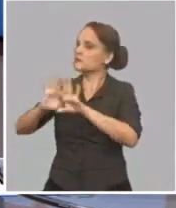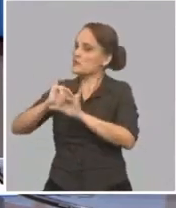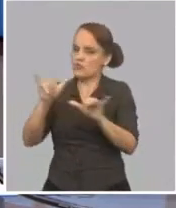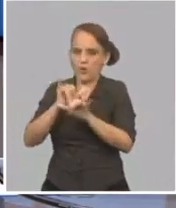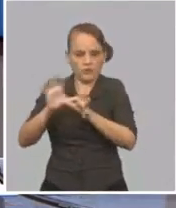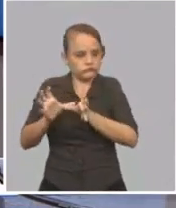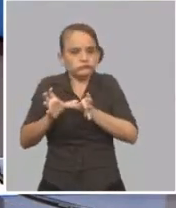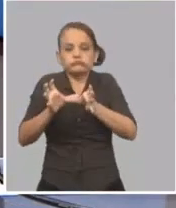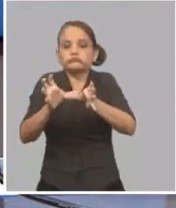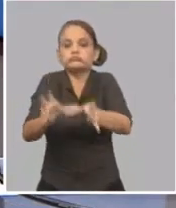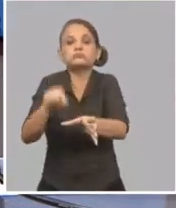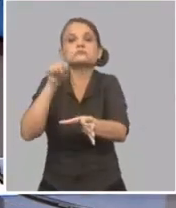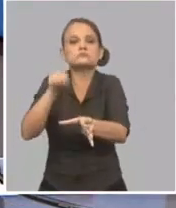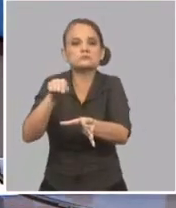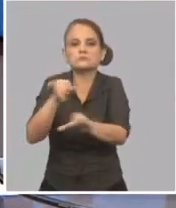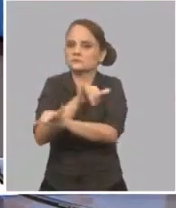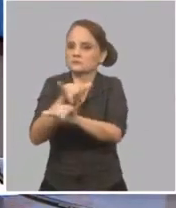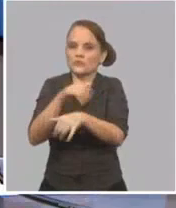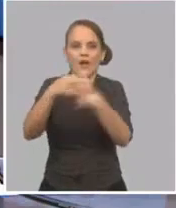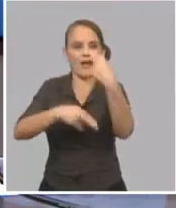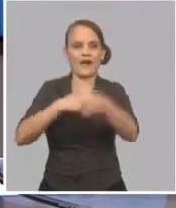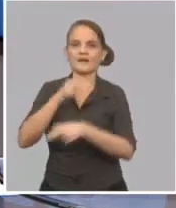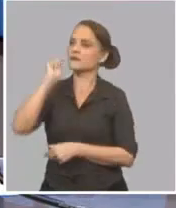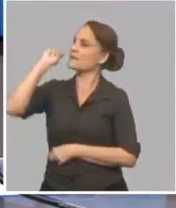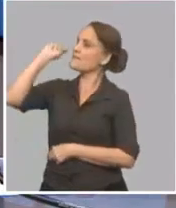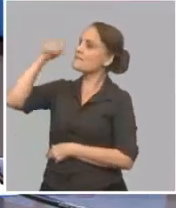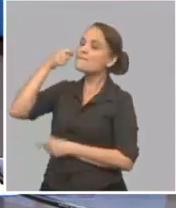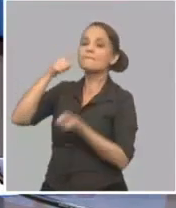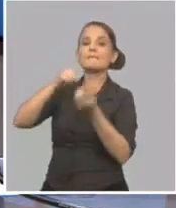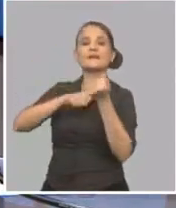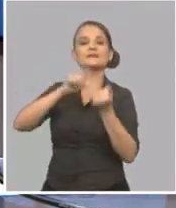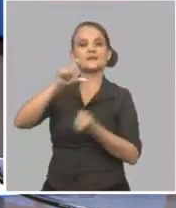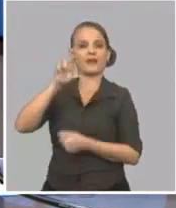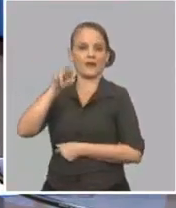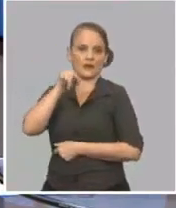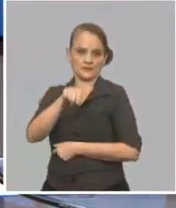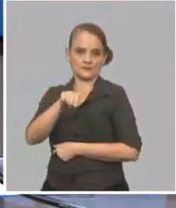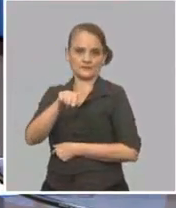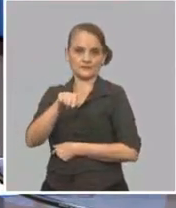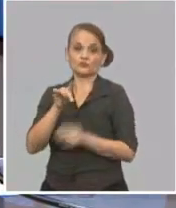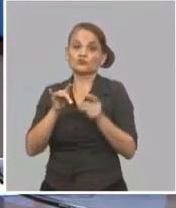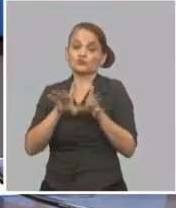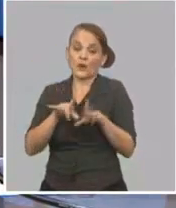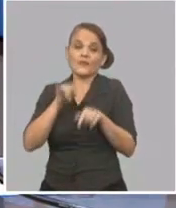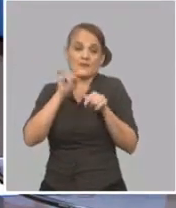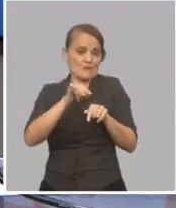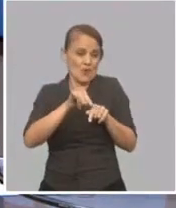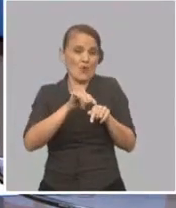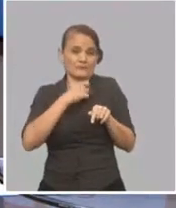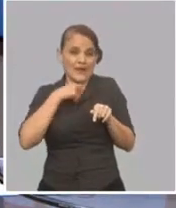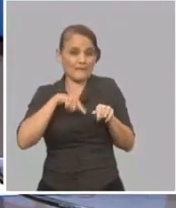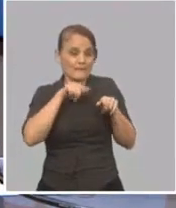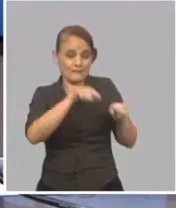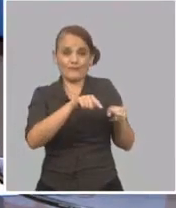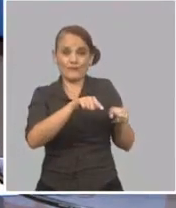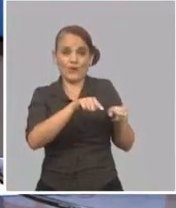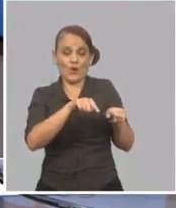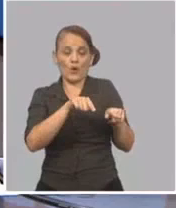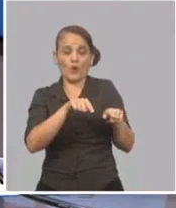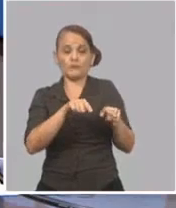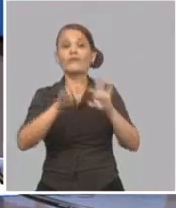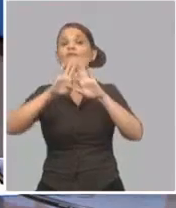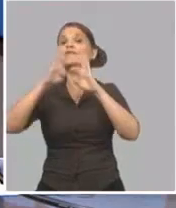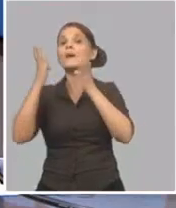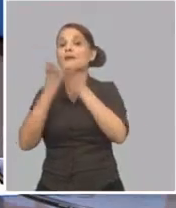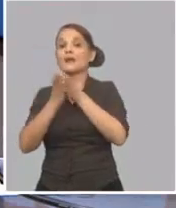y se le hacen los correspondientes PCR. Por suerte, solo la familia que vino con